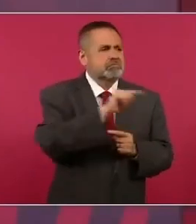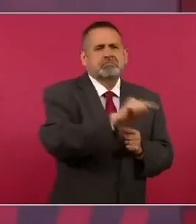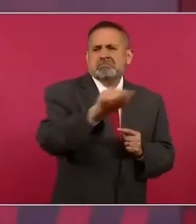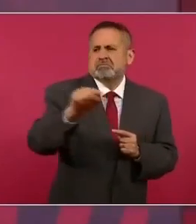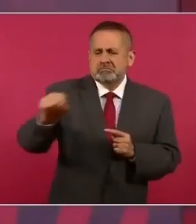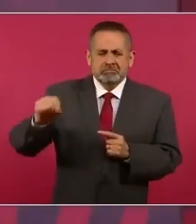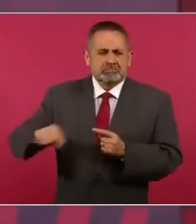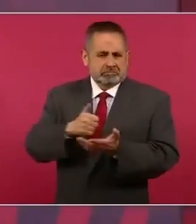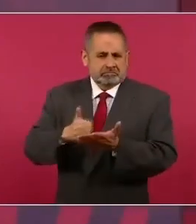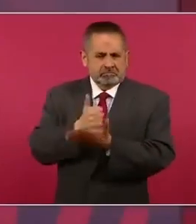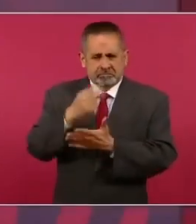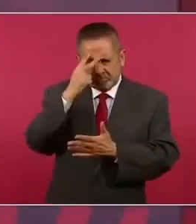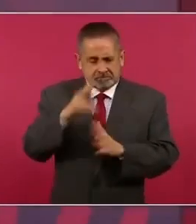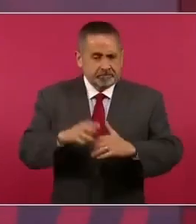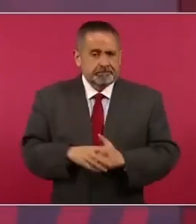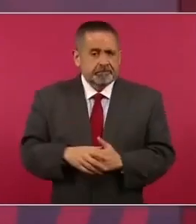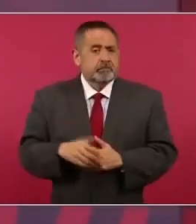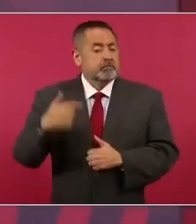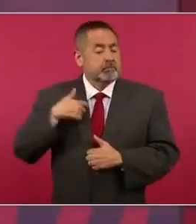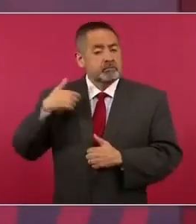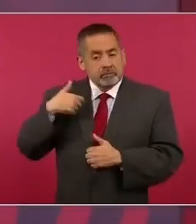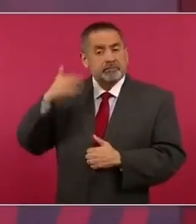cuando llegué a gobernar